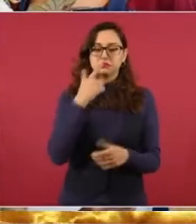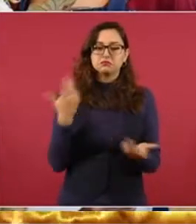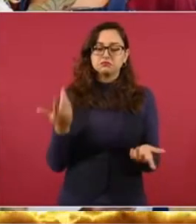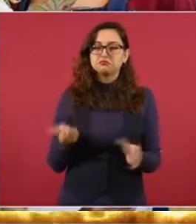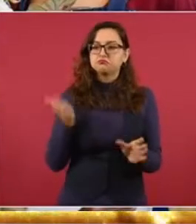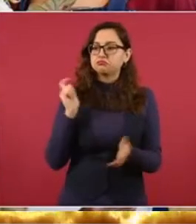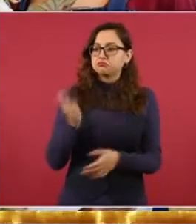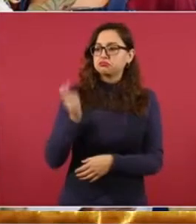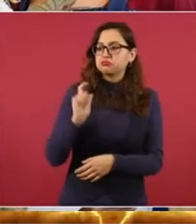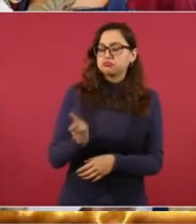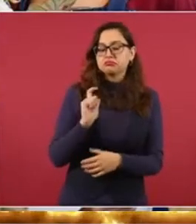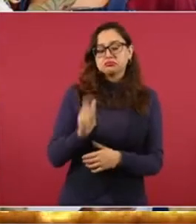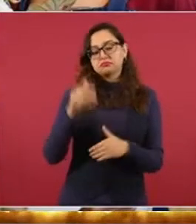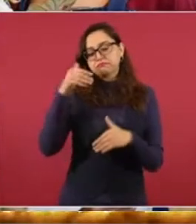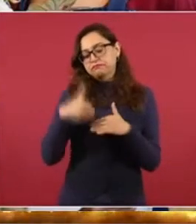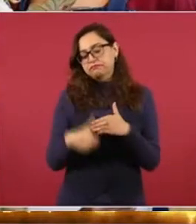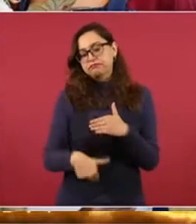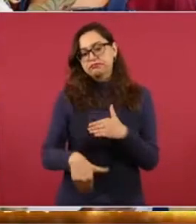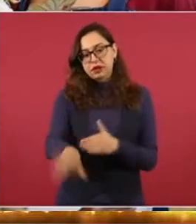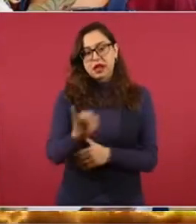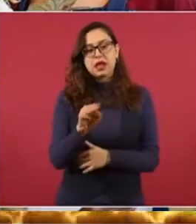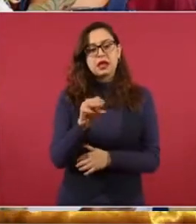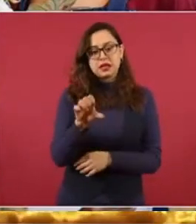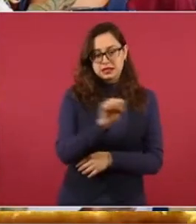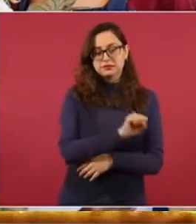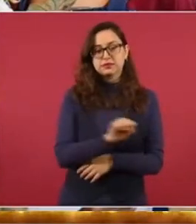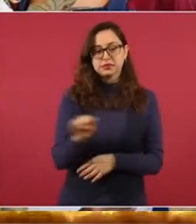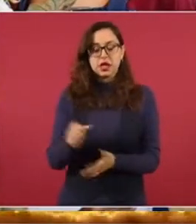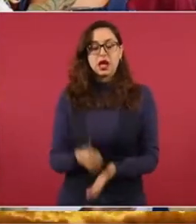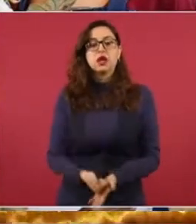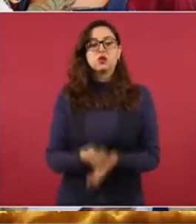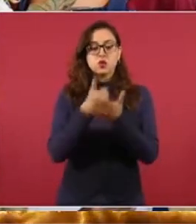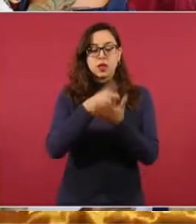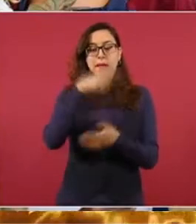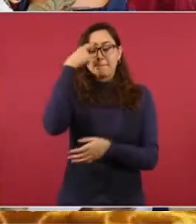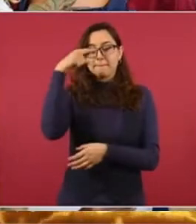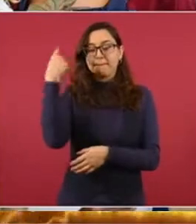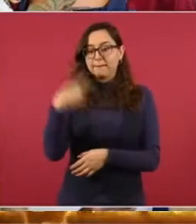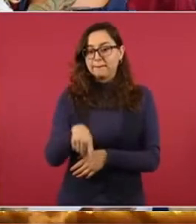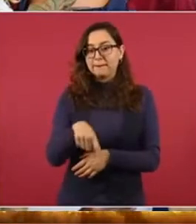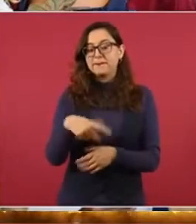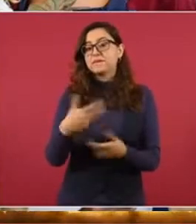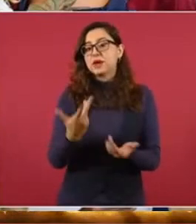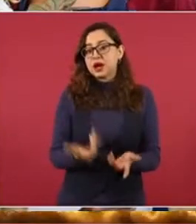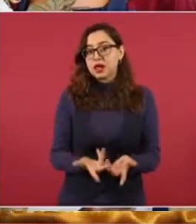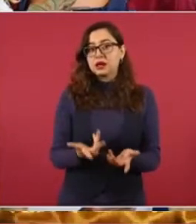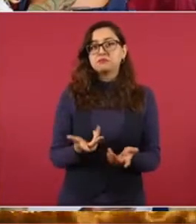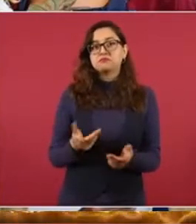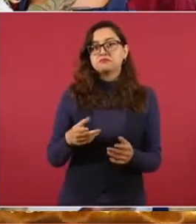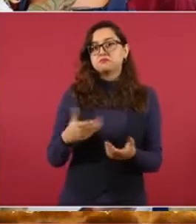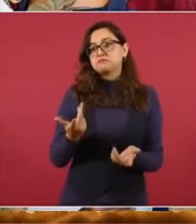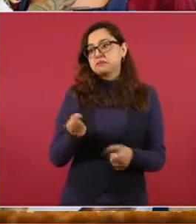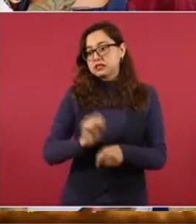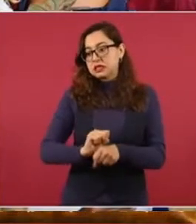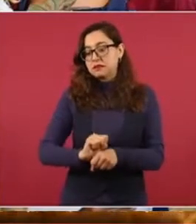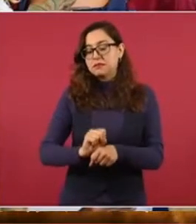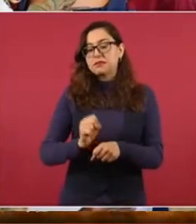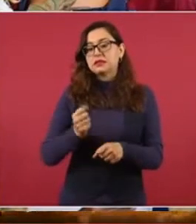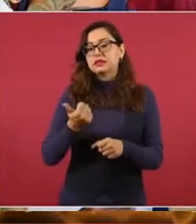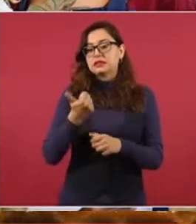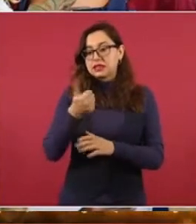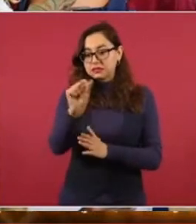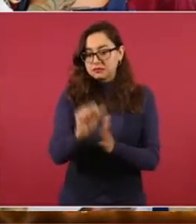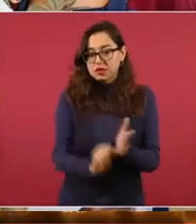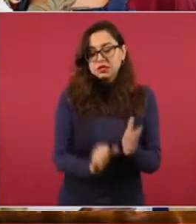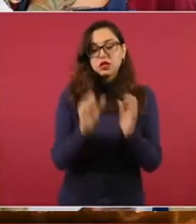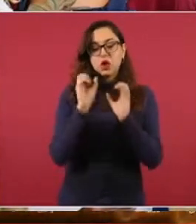captura para efectuar el pago, iniciando el aseguramiento a partir del primer día del mes inmediato posterior al día